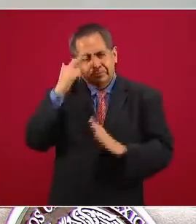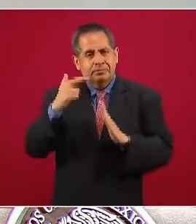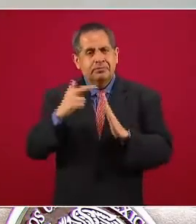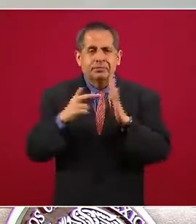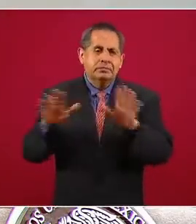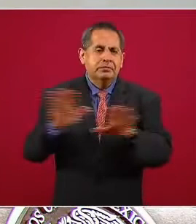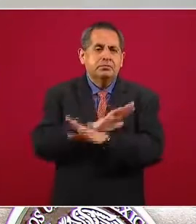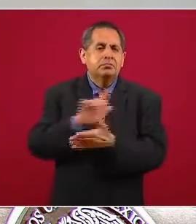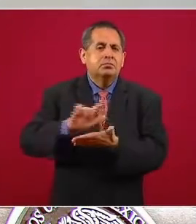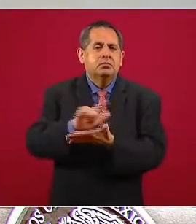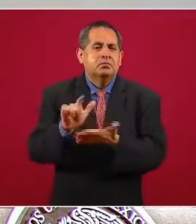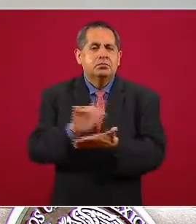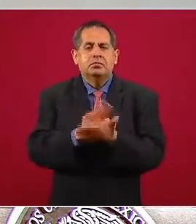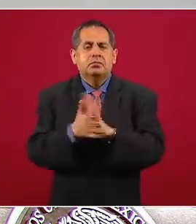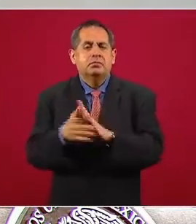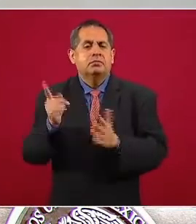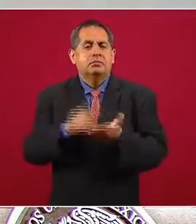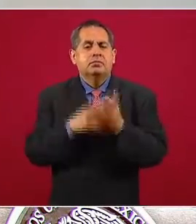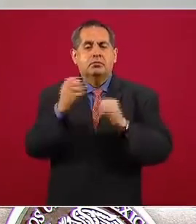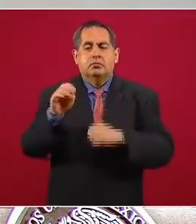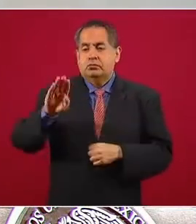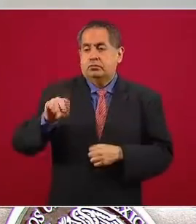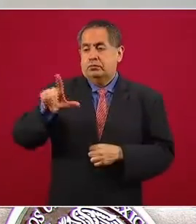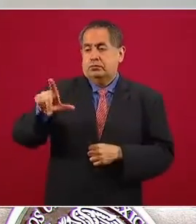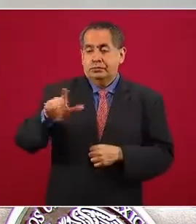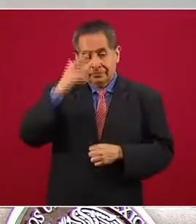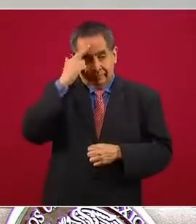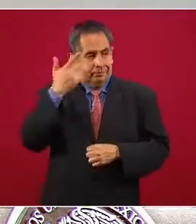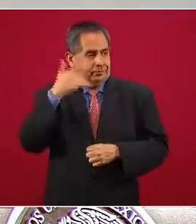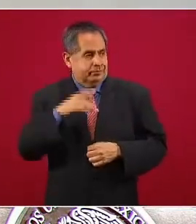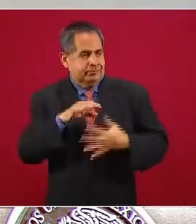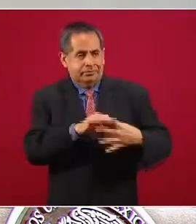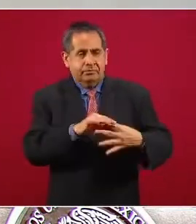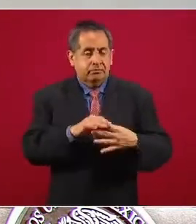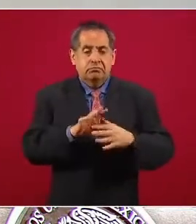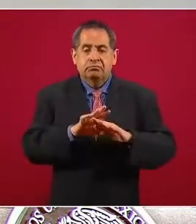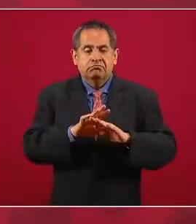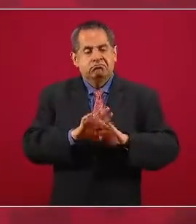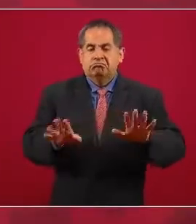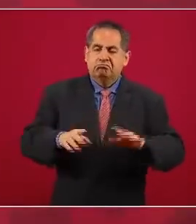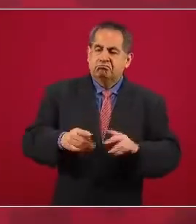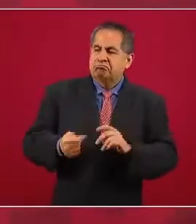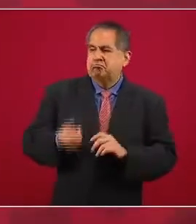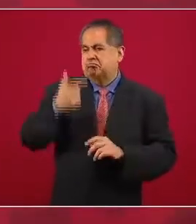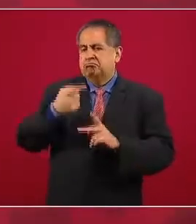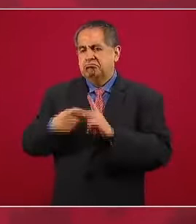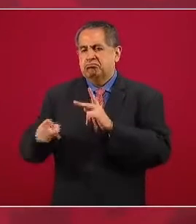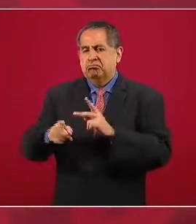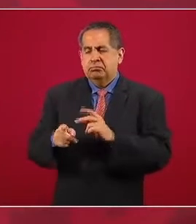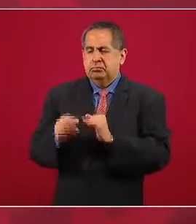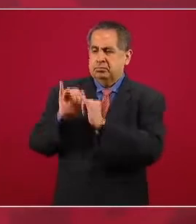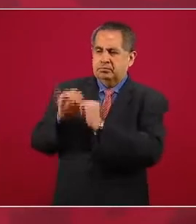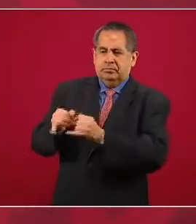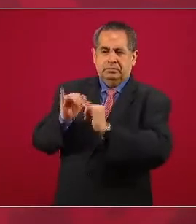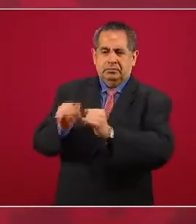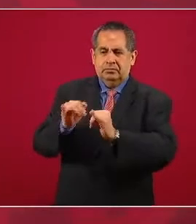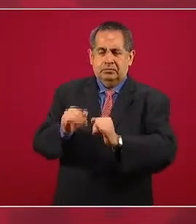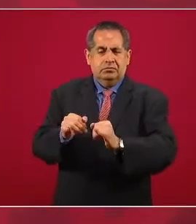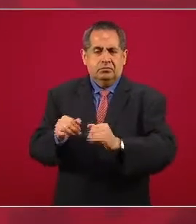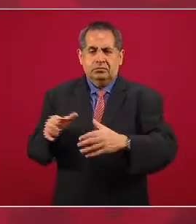eliminó el sistema solidario para empezar las cuentas individualizadas.